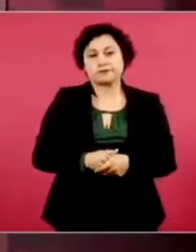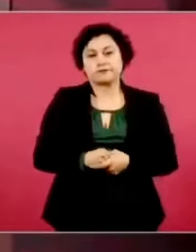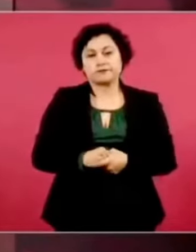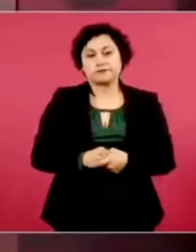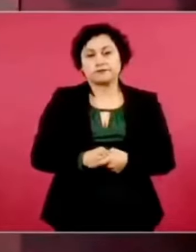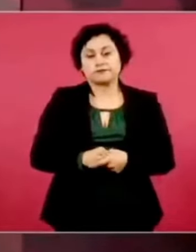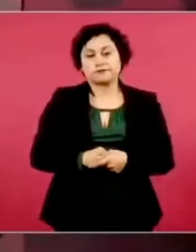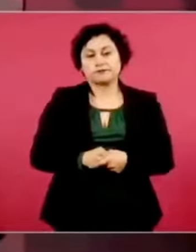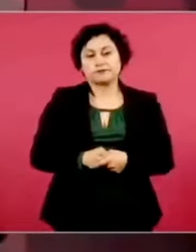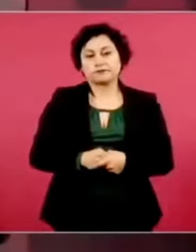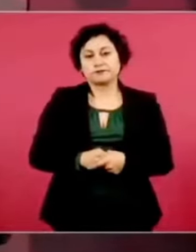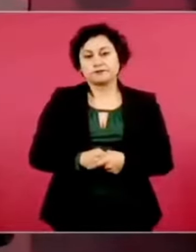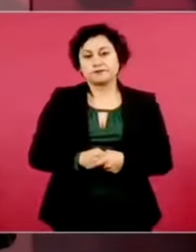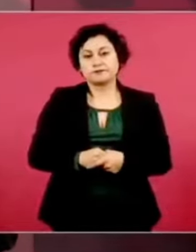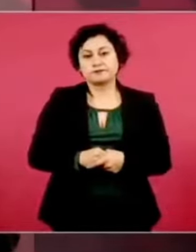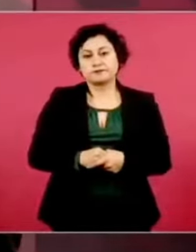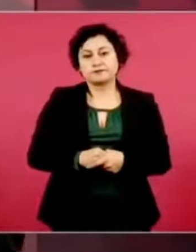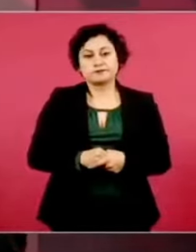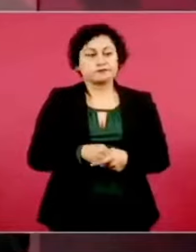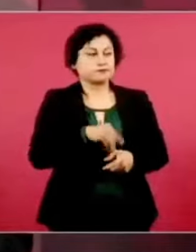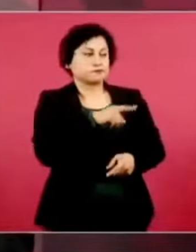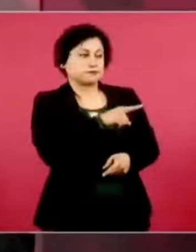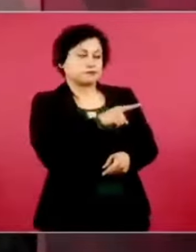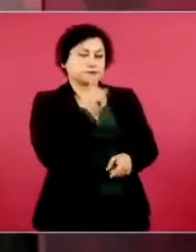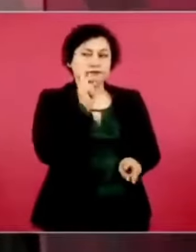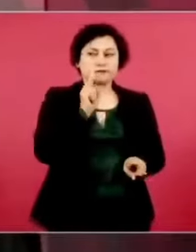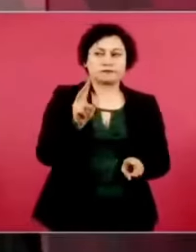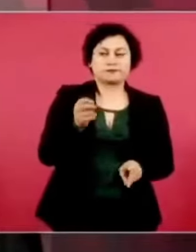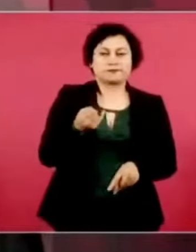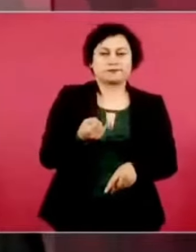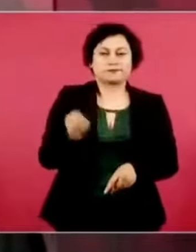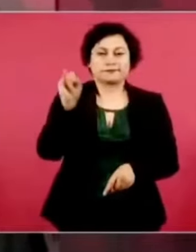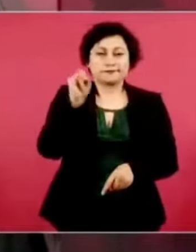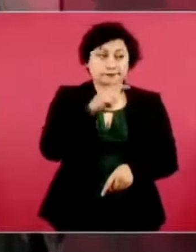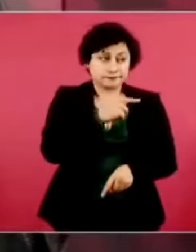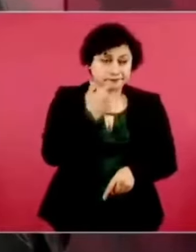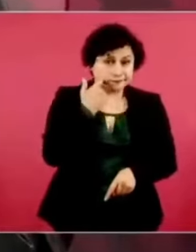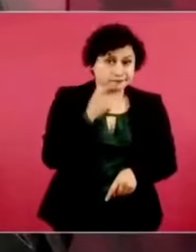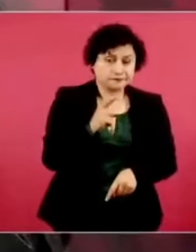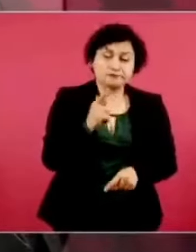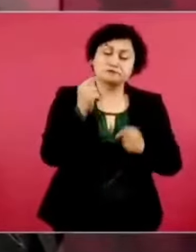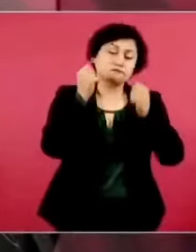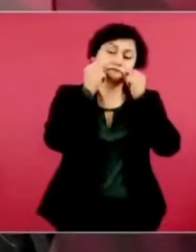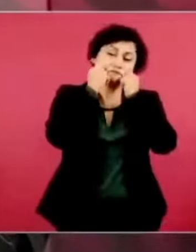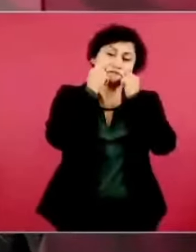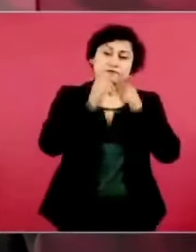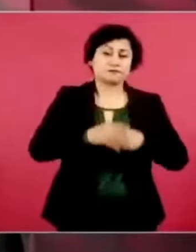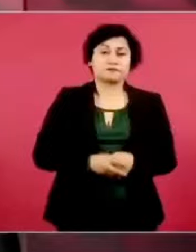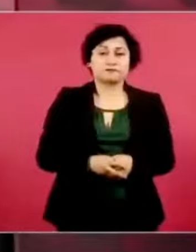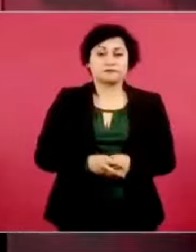Aunque tampoco les guste a los conservadores. Y vámonos a desayunar.